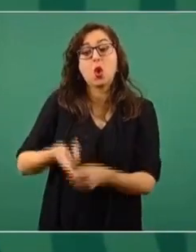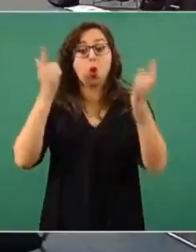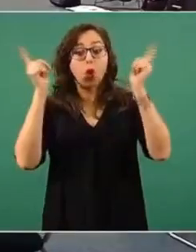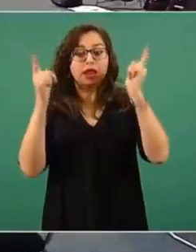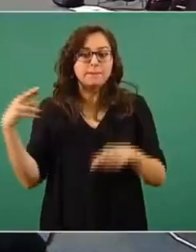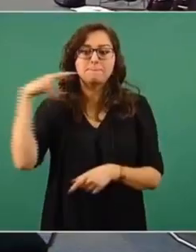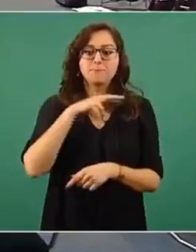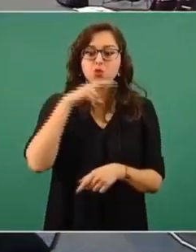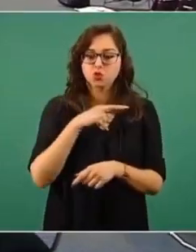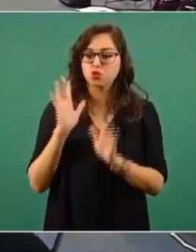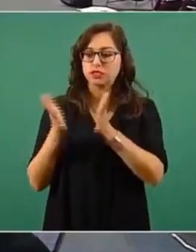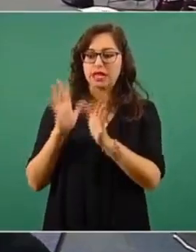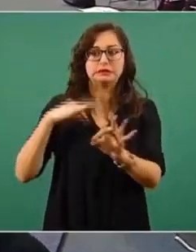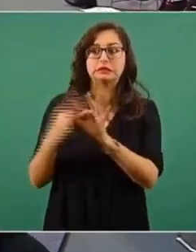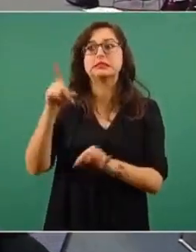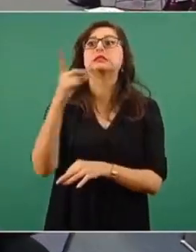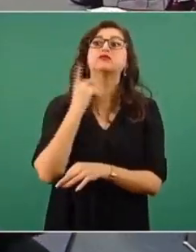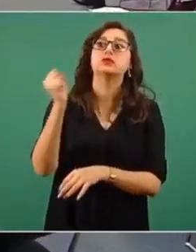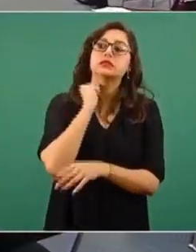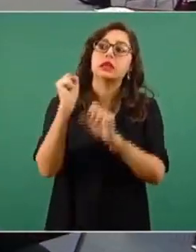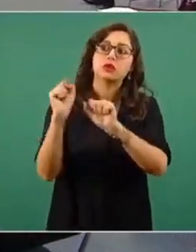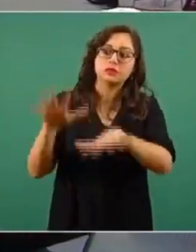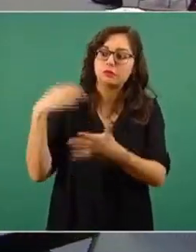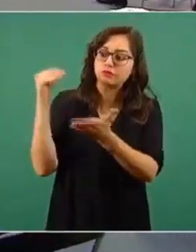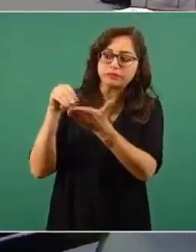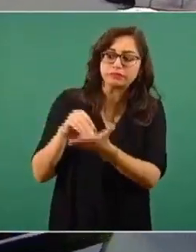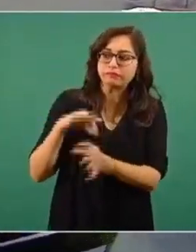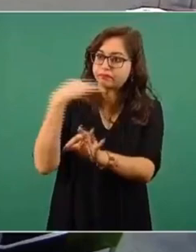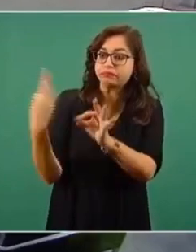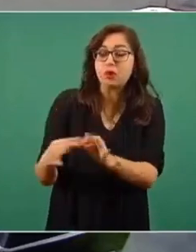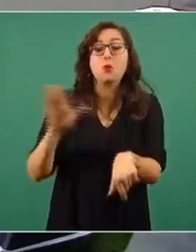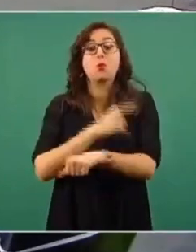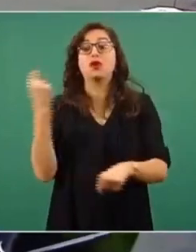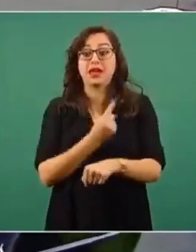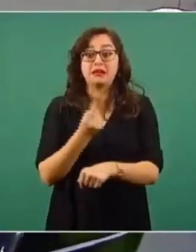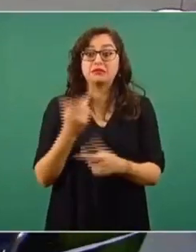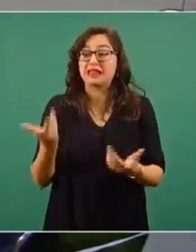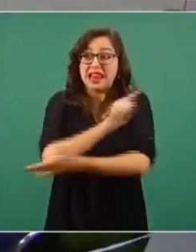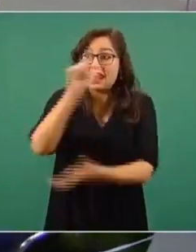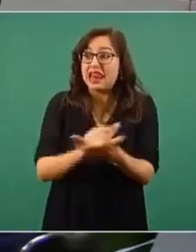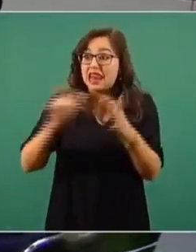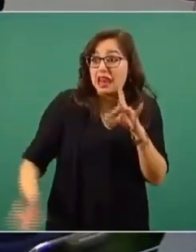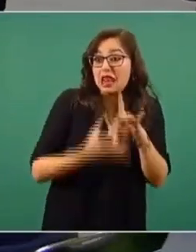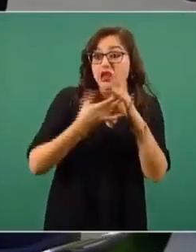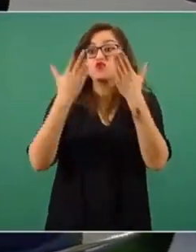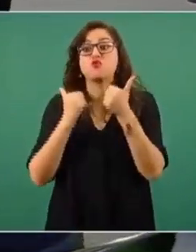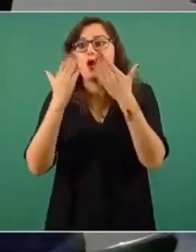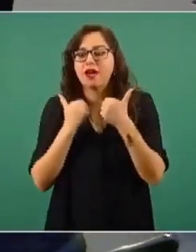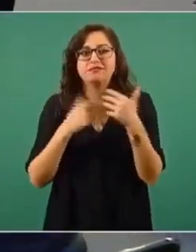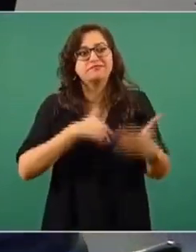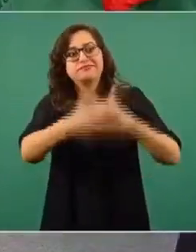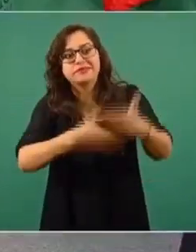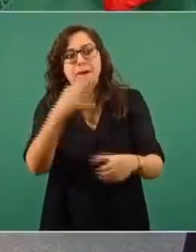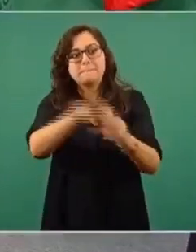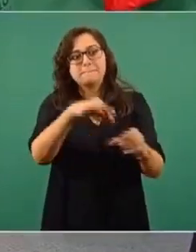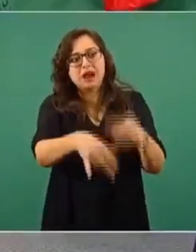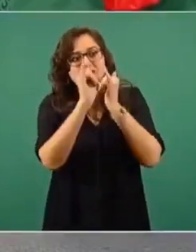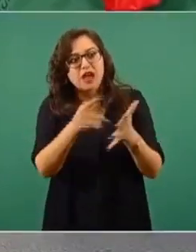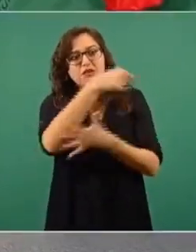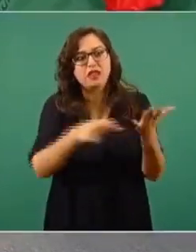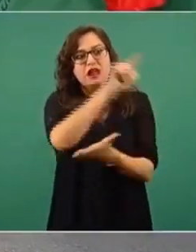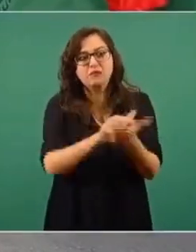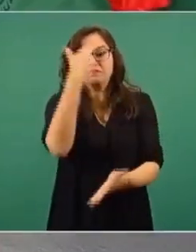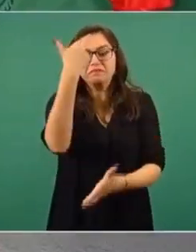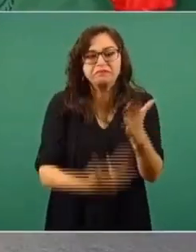Constitución para el castigo de delitos electorales no tendría efecto. O no se podría aplicar en esta